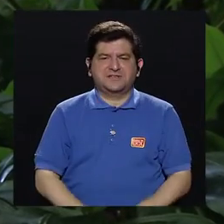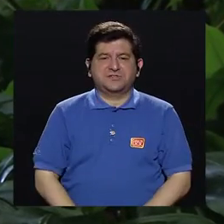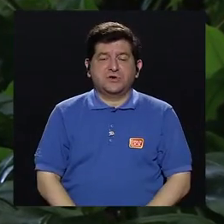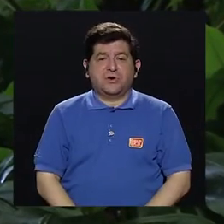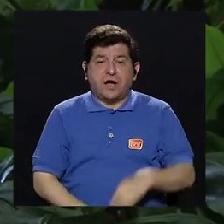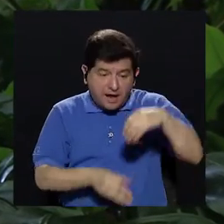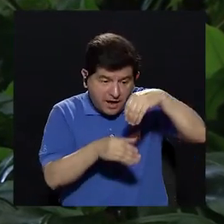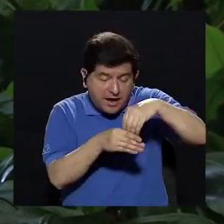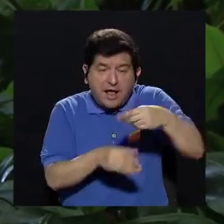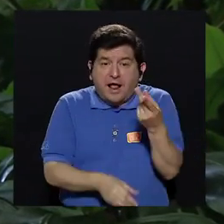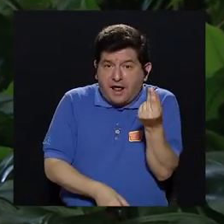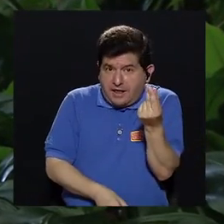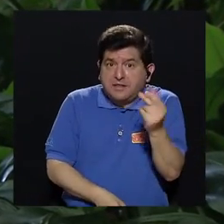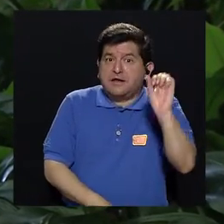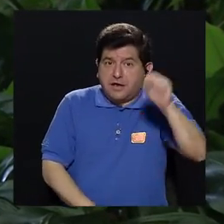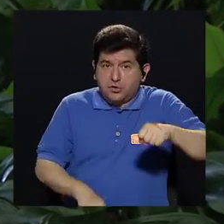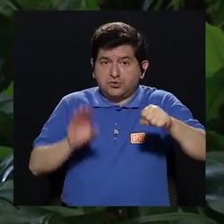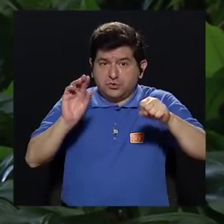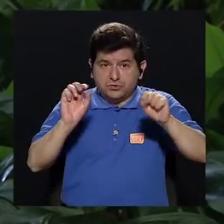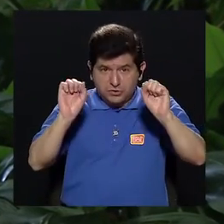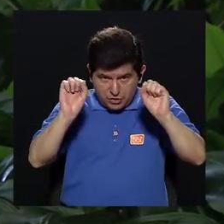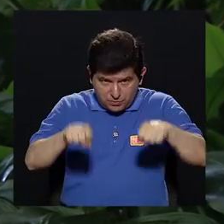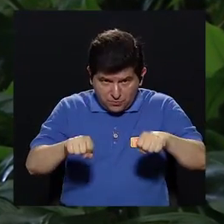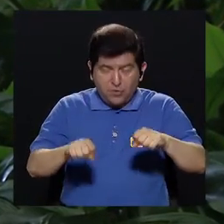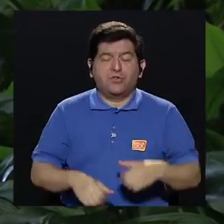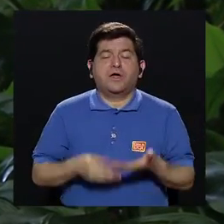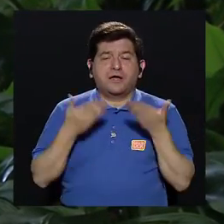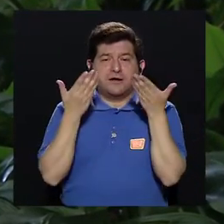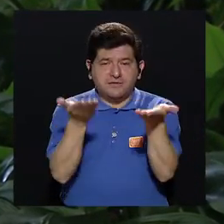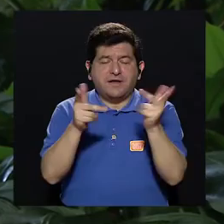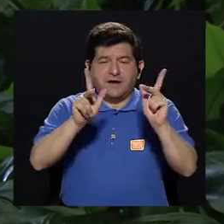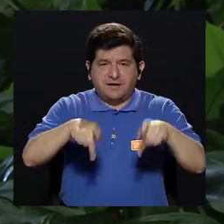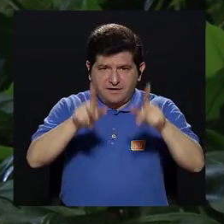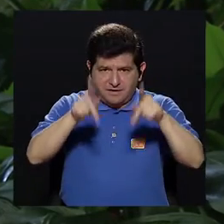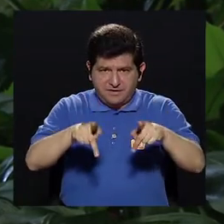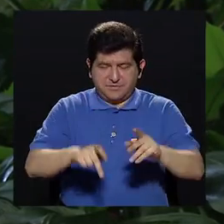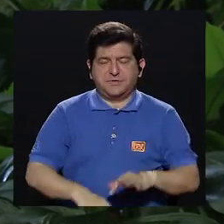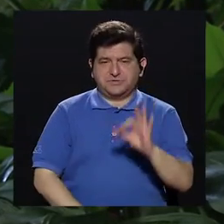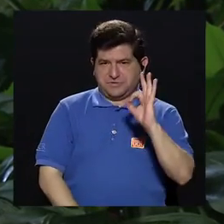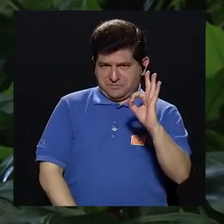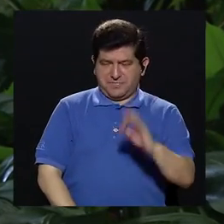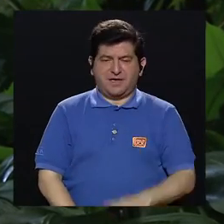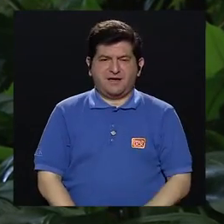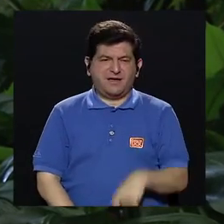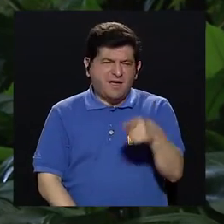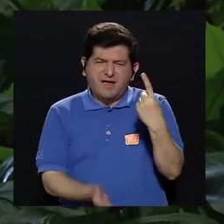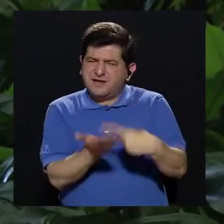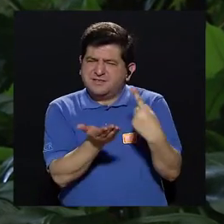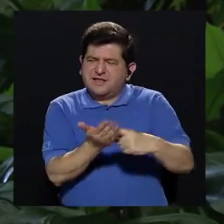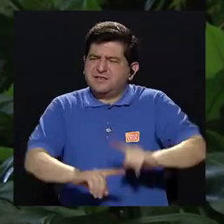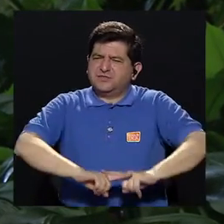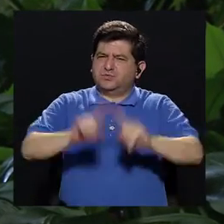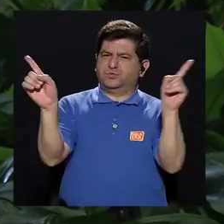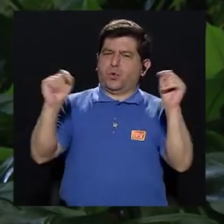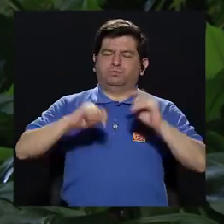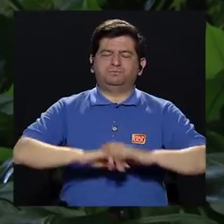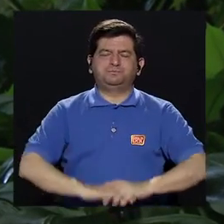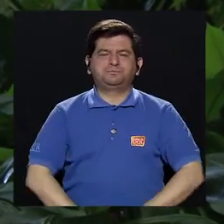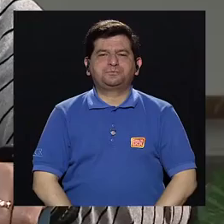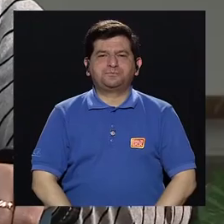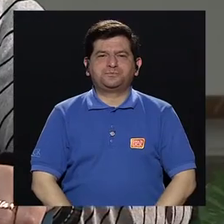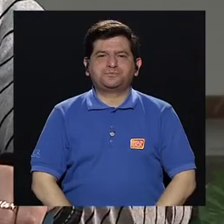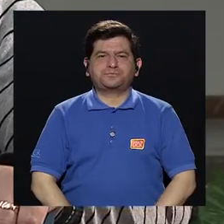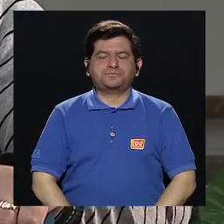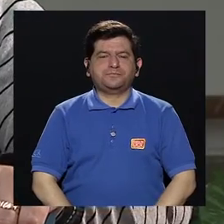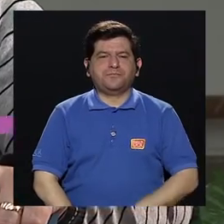solvencia del régimen o la capacidad de dar, digamos, las pensiones bien. Eso es una discusión distinta. Doctor,